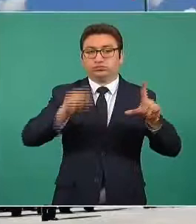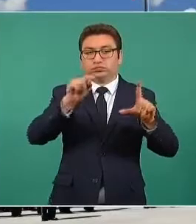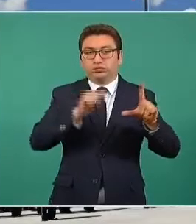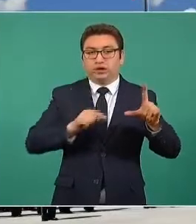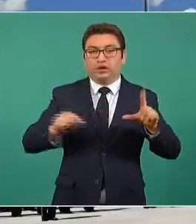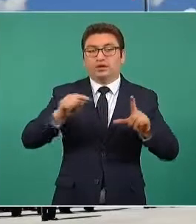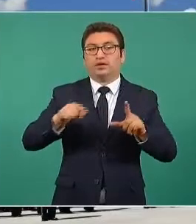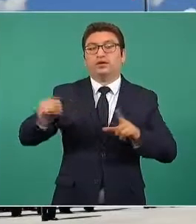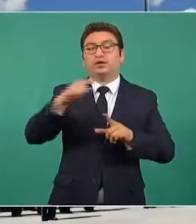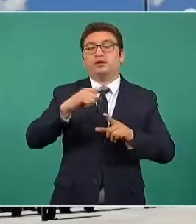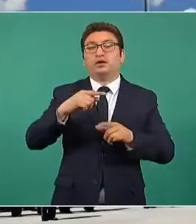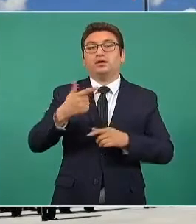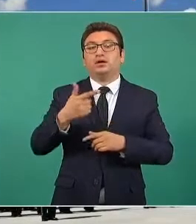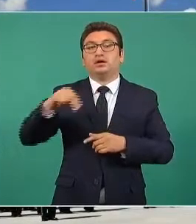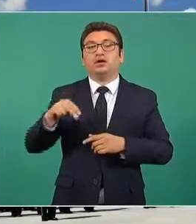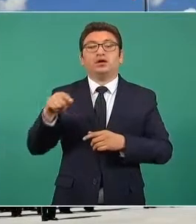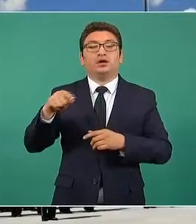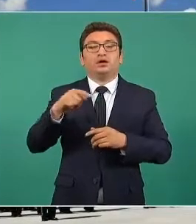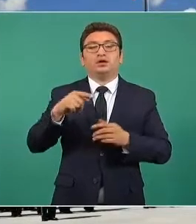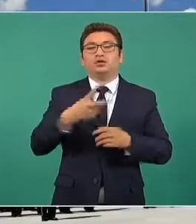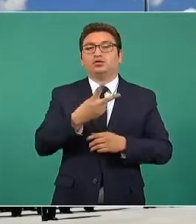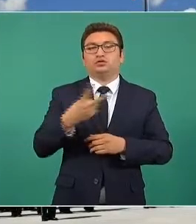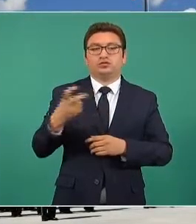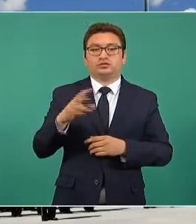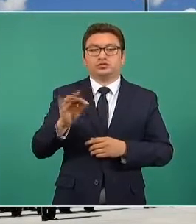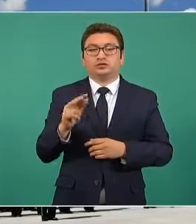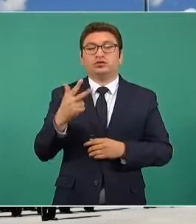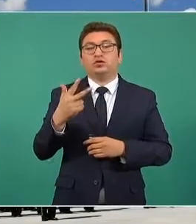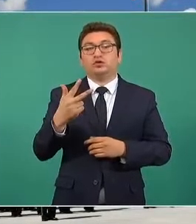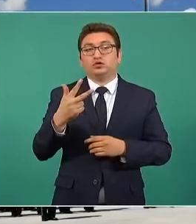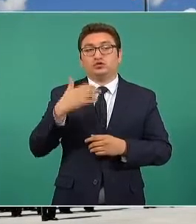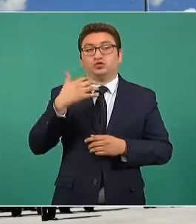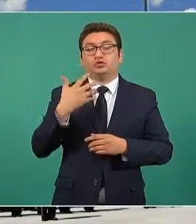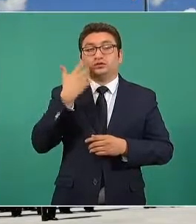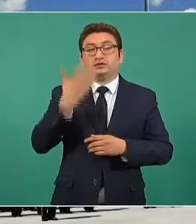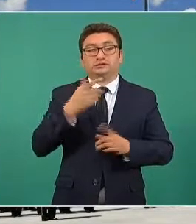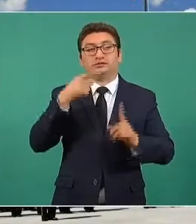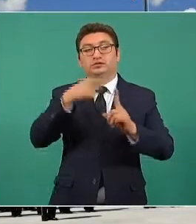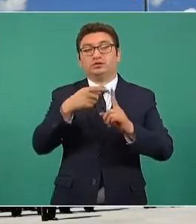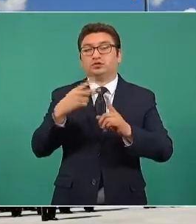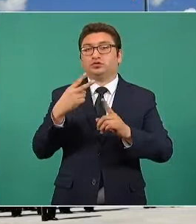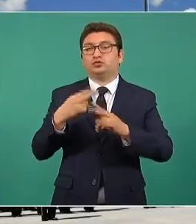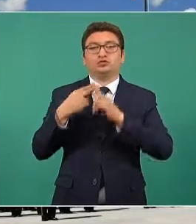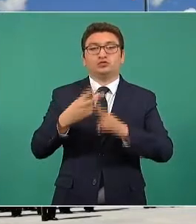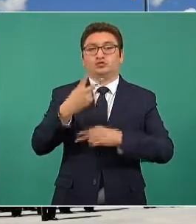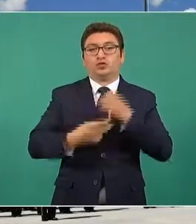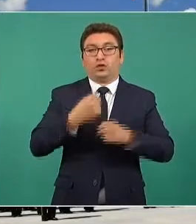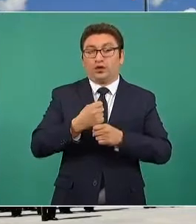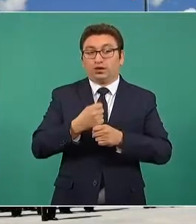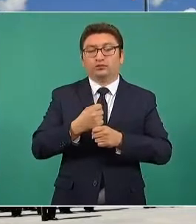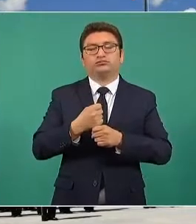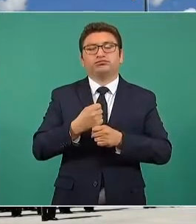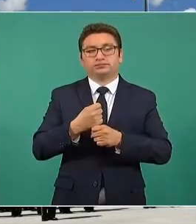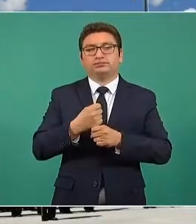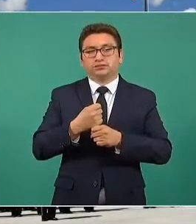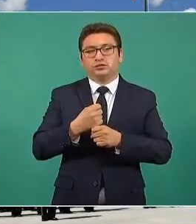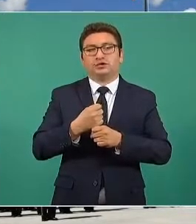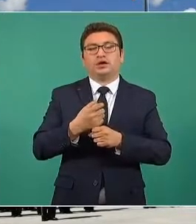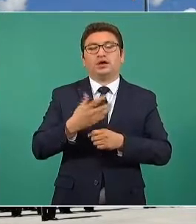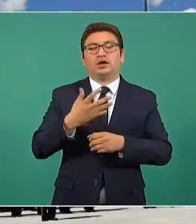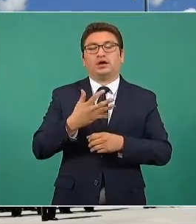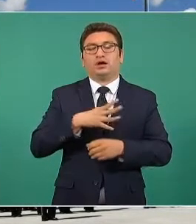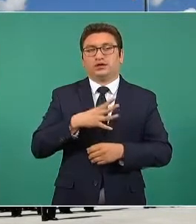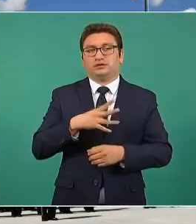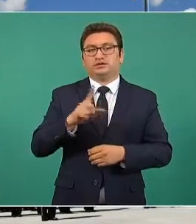la meta de 248 cuarteles en los tres primeros años, se tienen 190